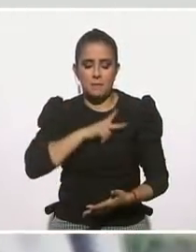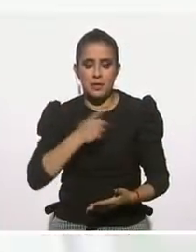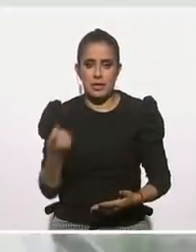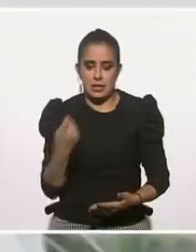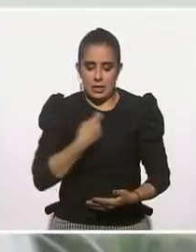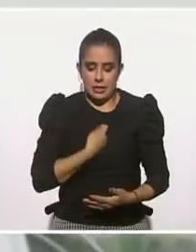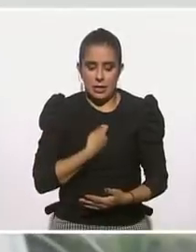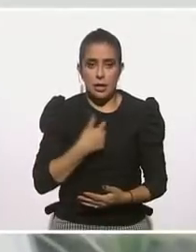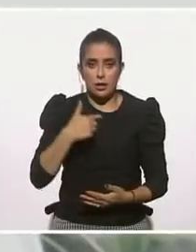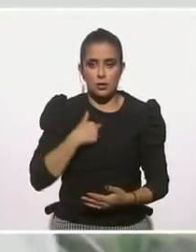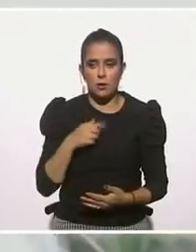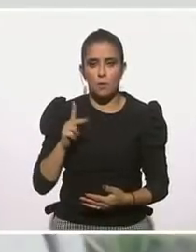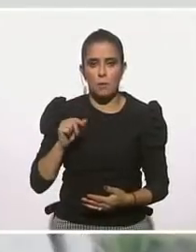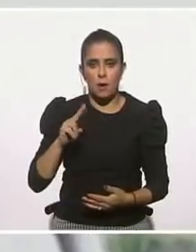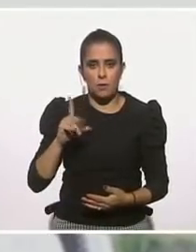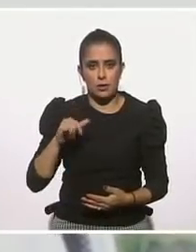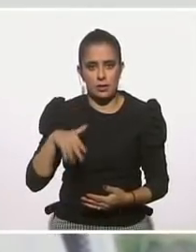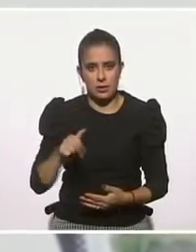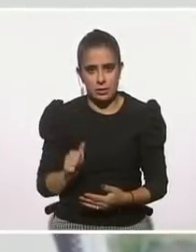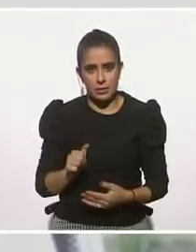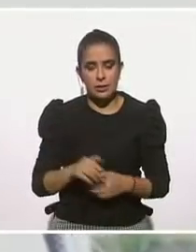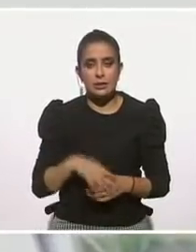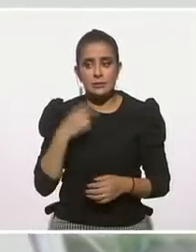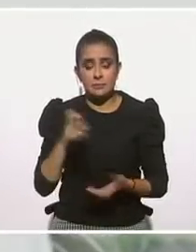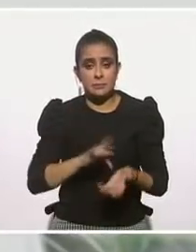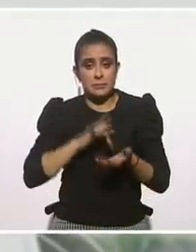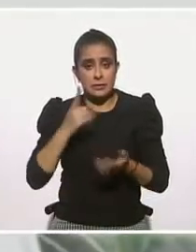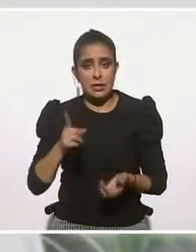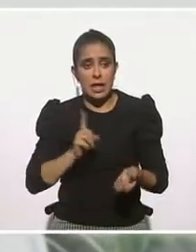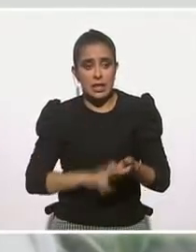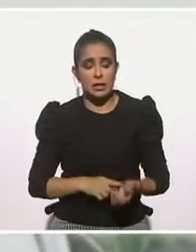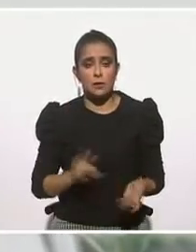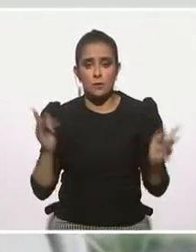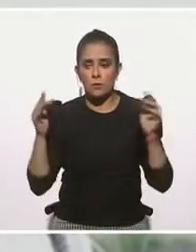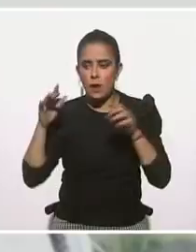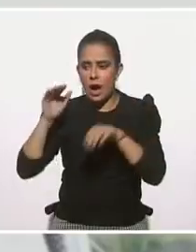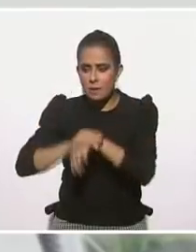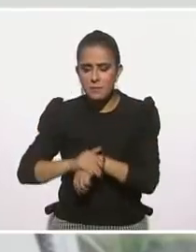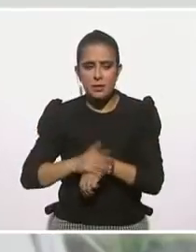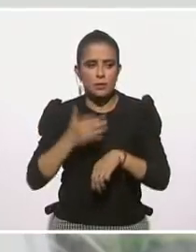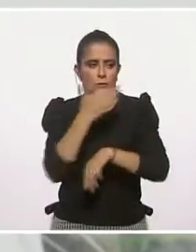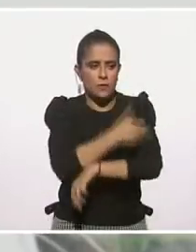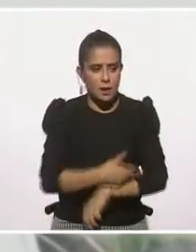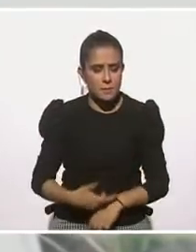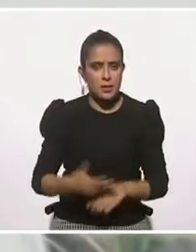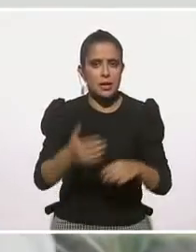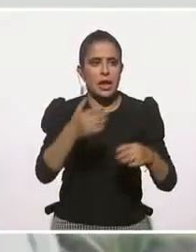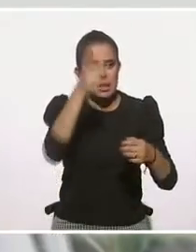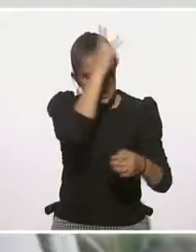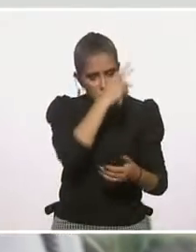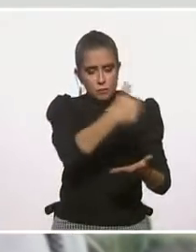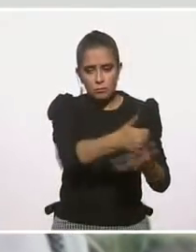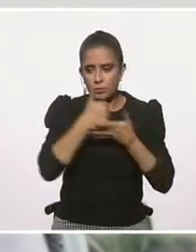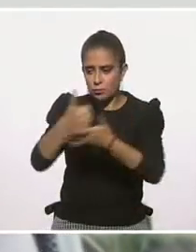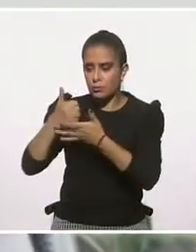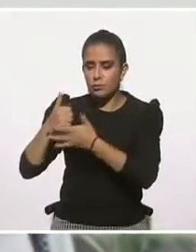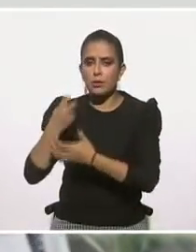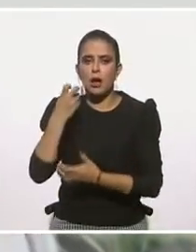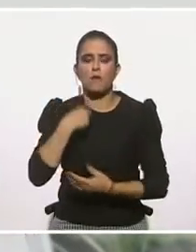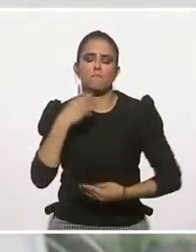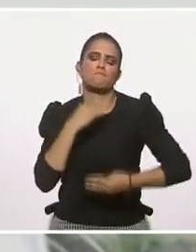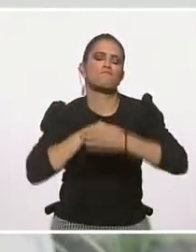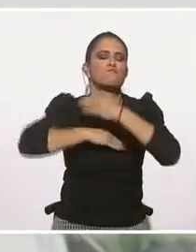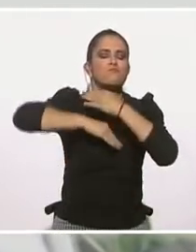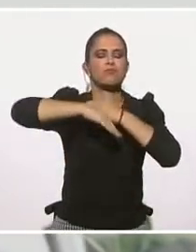Paulina. Creo que gracias a todas estas redes de apoyo he tenido la fortaleza para poder seguir adelante. Creo que